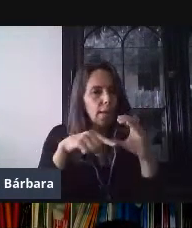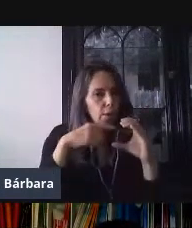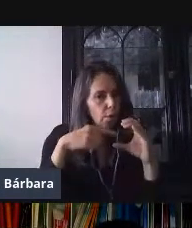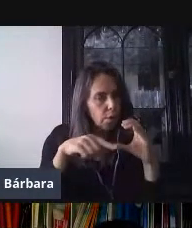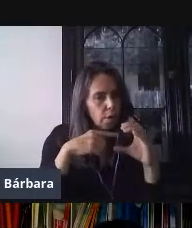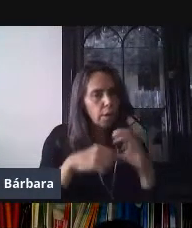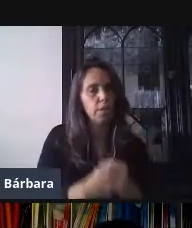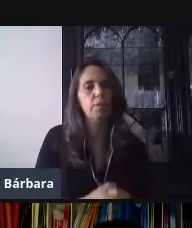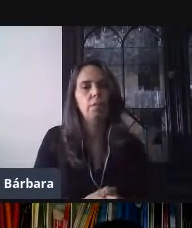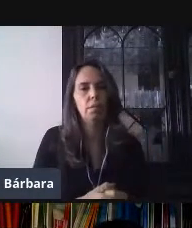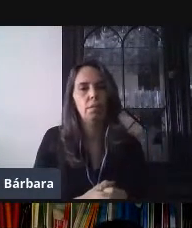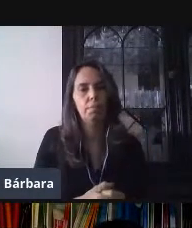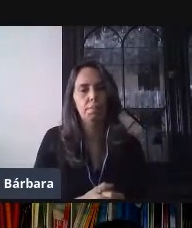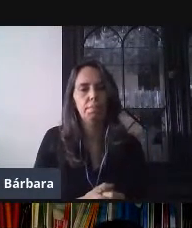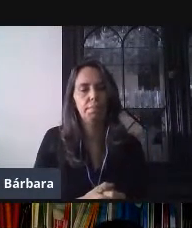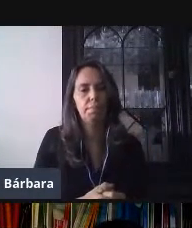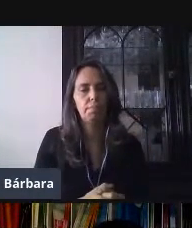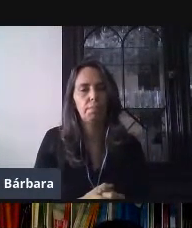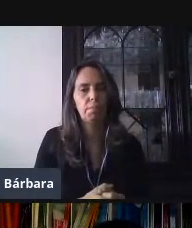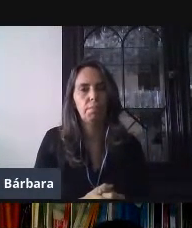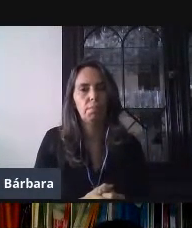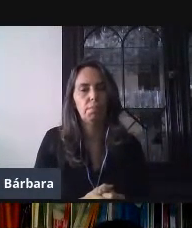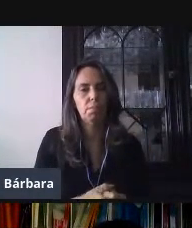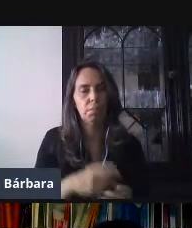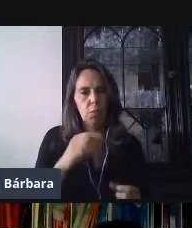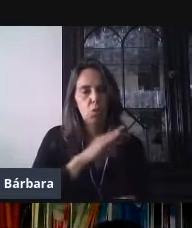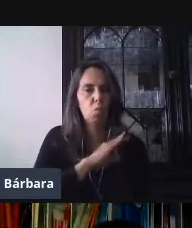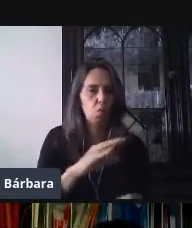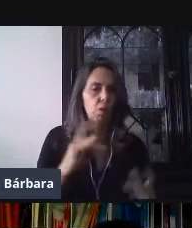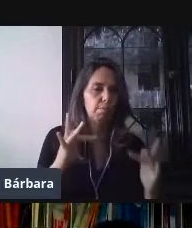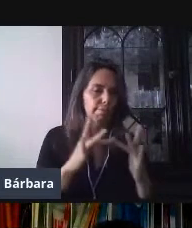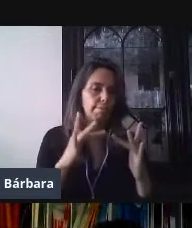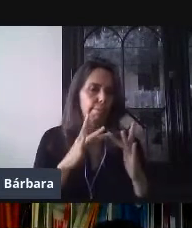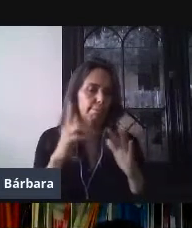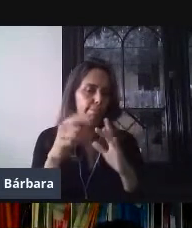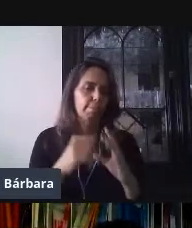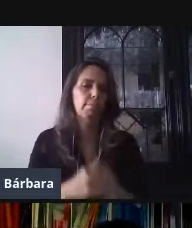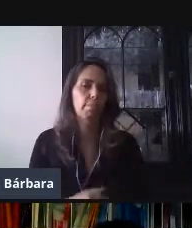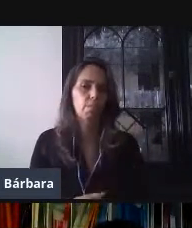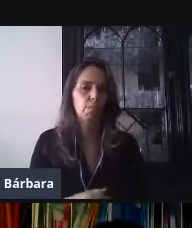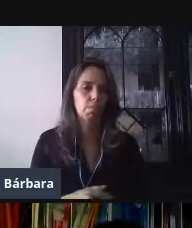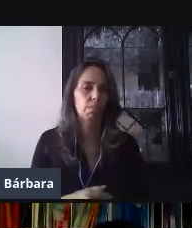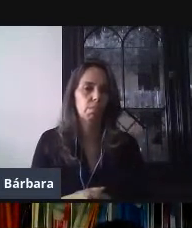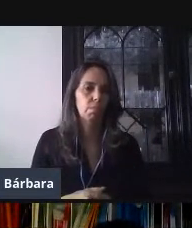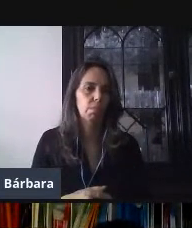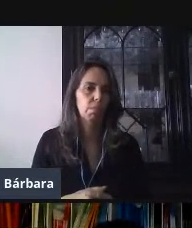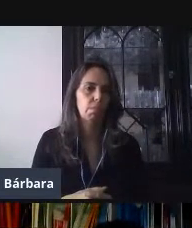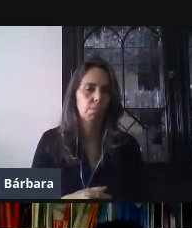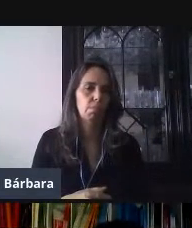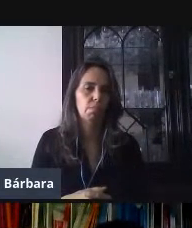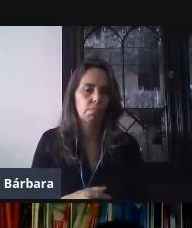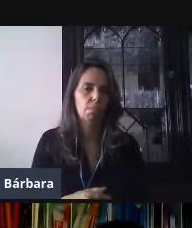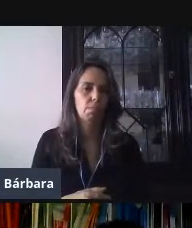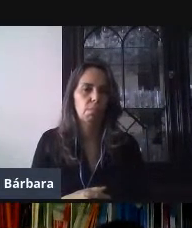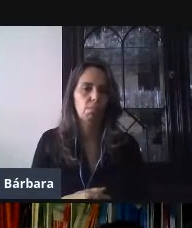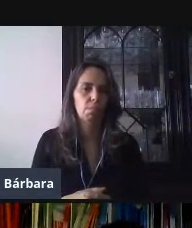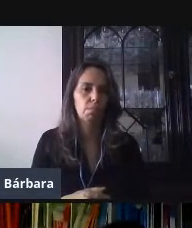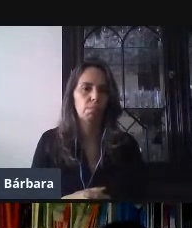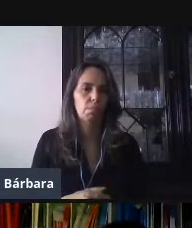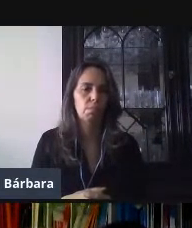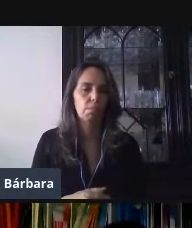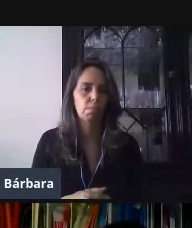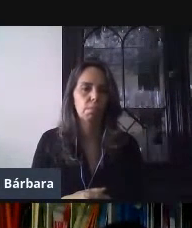que ustedes puedan contactar a esas figuras en caso de que, oye, ¿sabes qué? No me ha llegado mi cuenta o cómo puedo restablecer mi cuenta de,